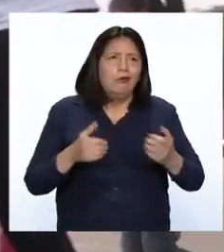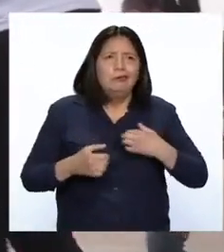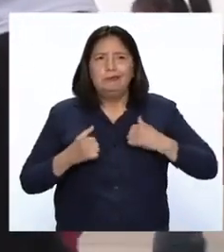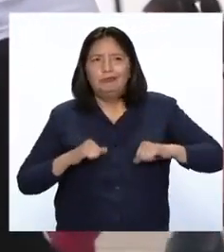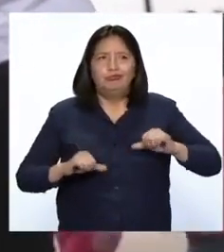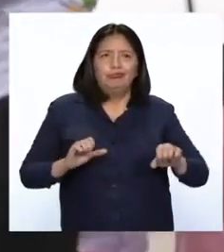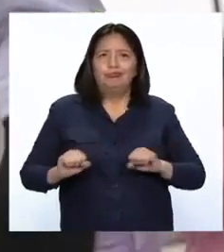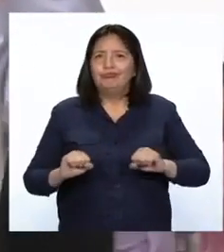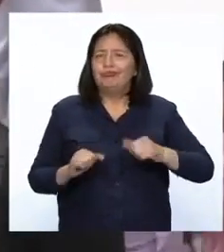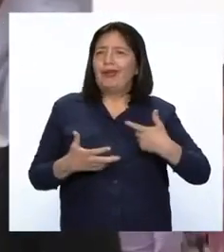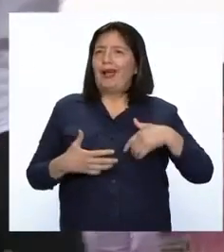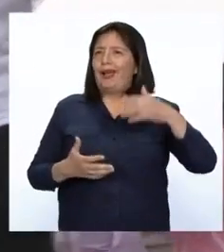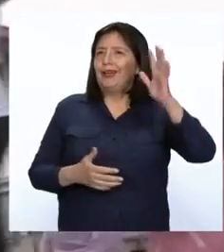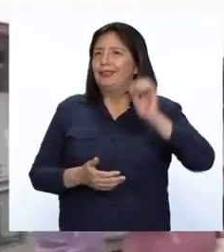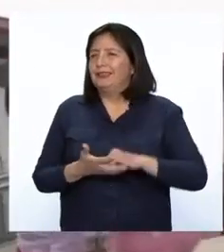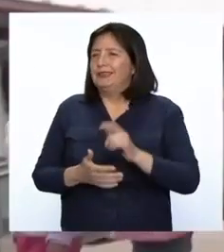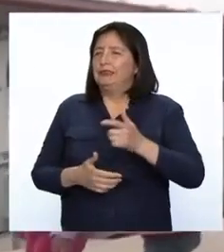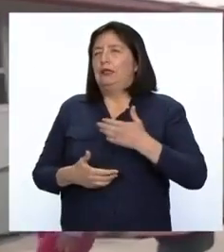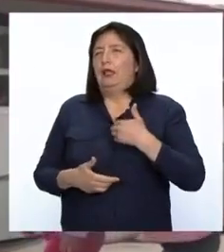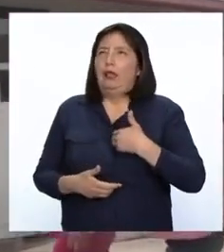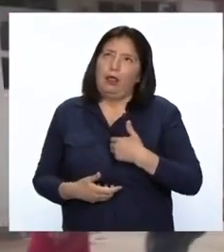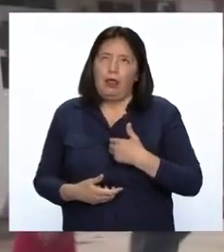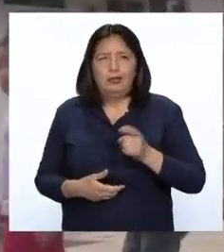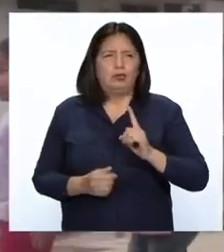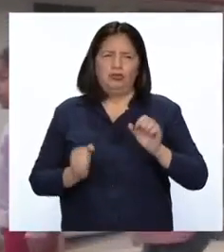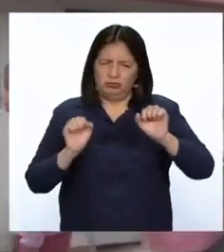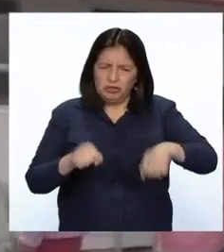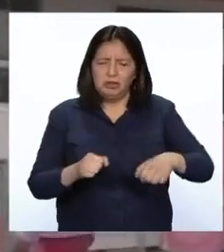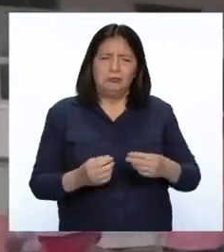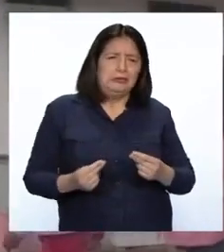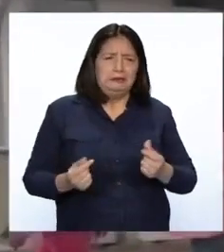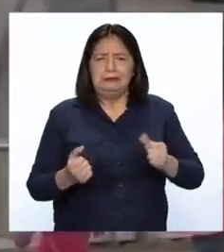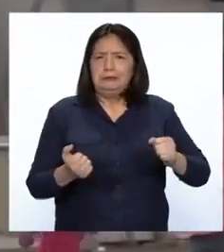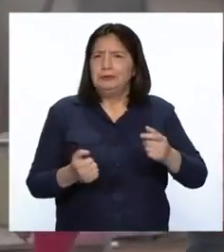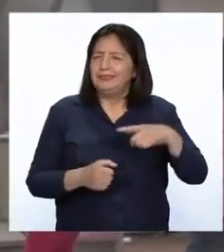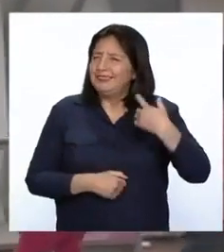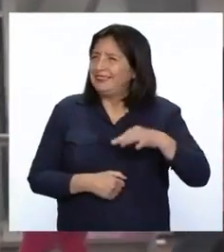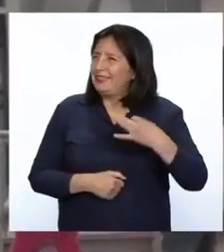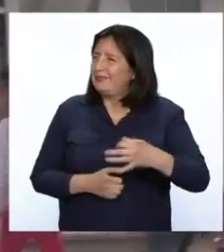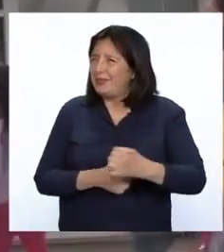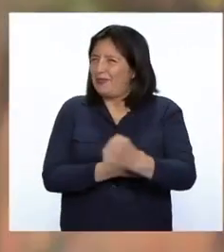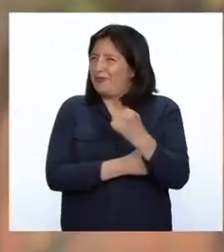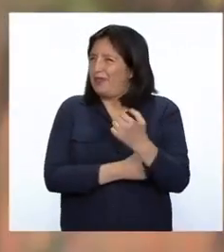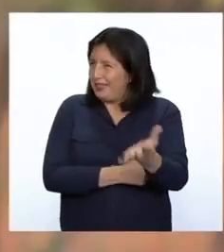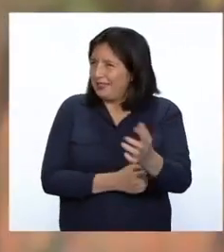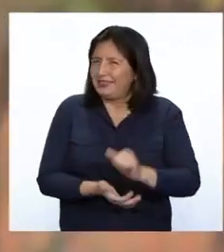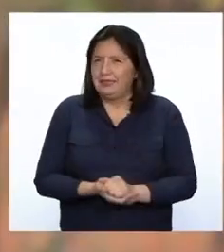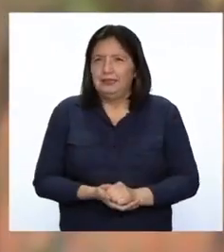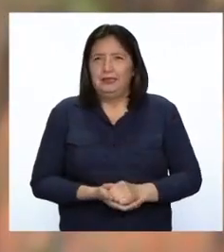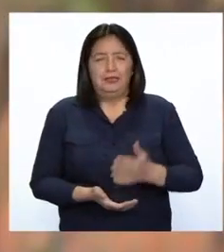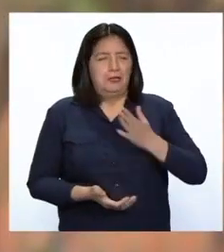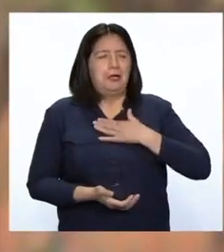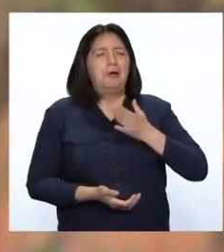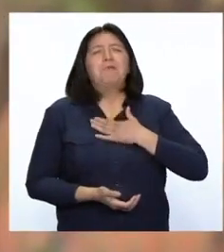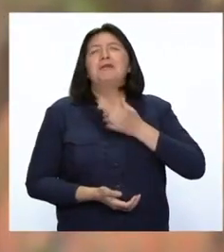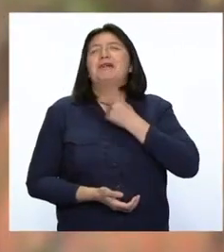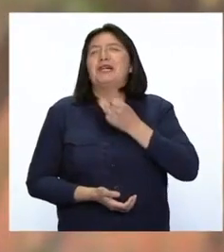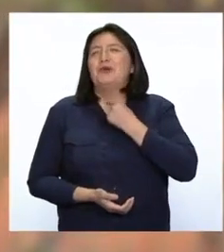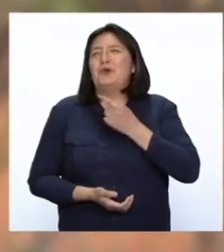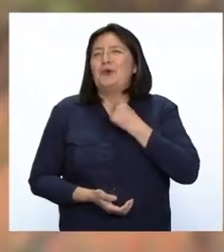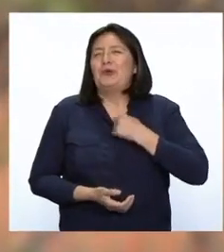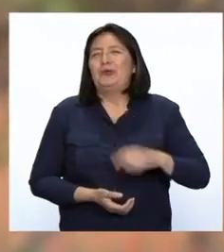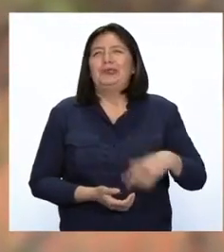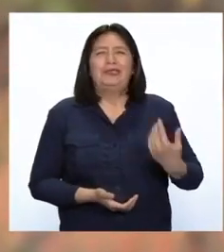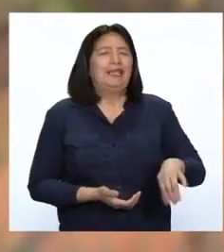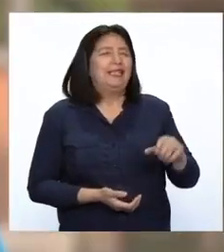activa, se sienten menos pesados, más ágiles y siempre están llenos de energía. A mí me encanta la